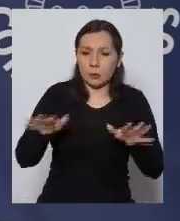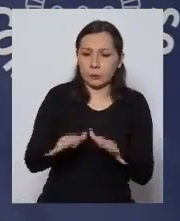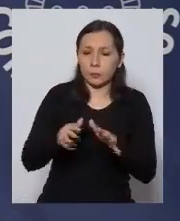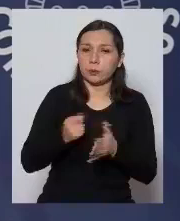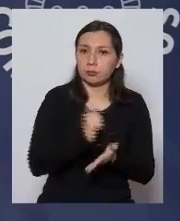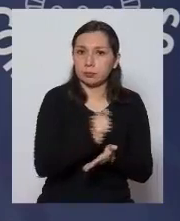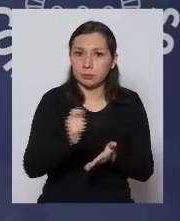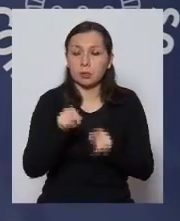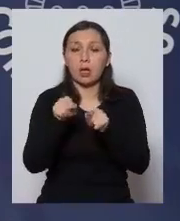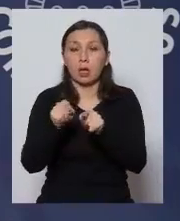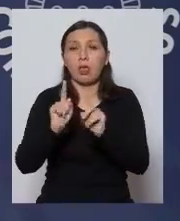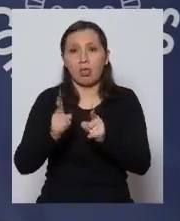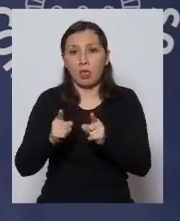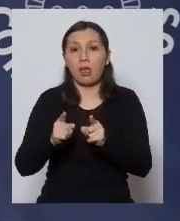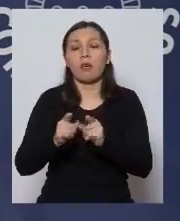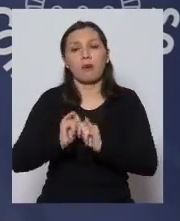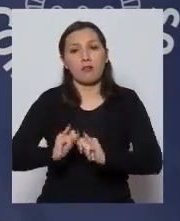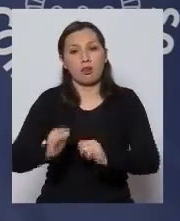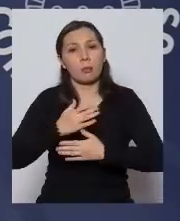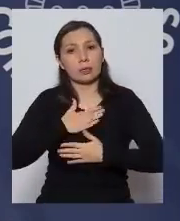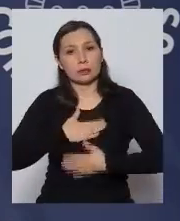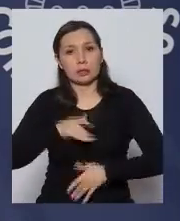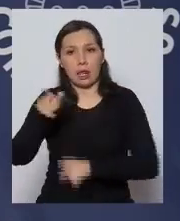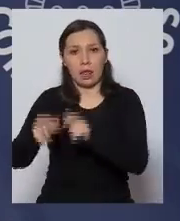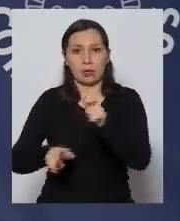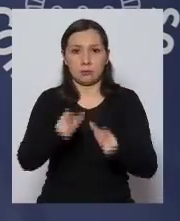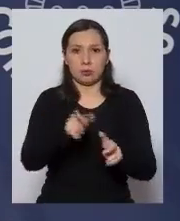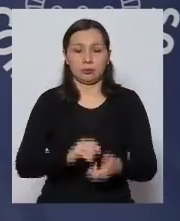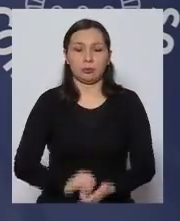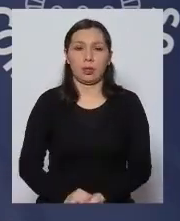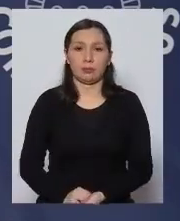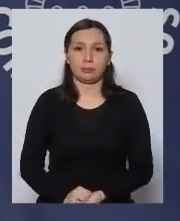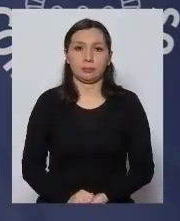epidemia es que tenemos que transmitir esa tranquilidad a la ciudadanía